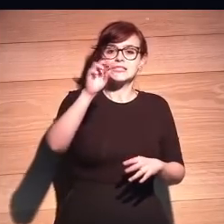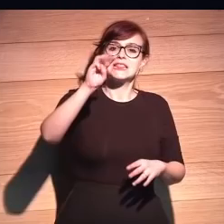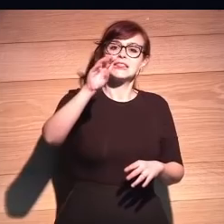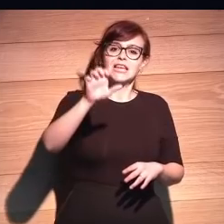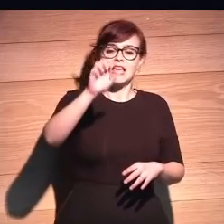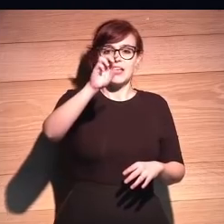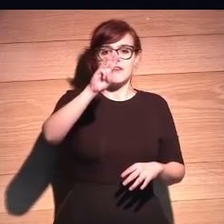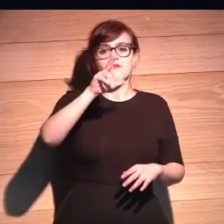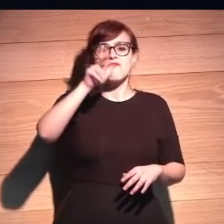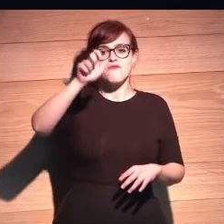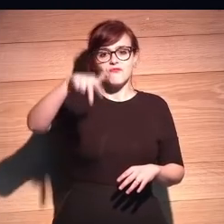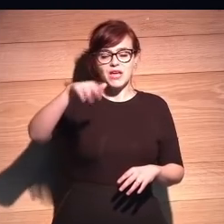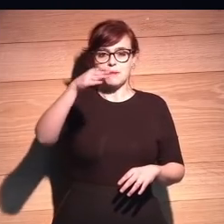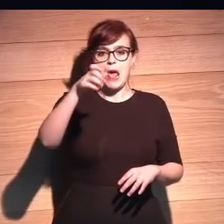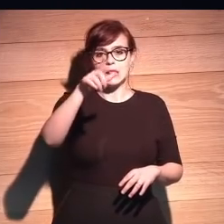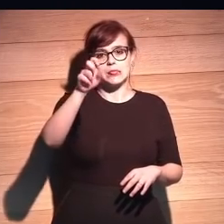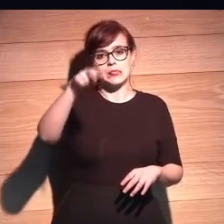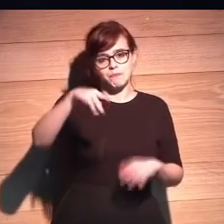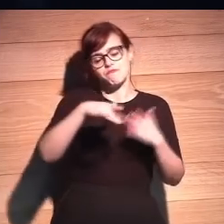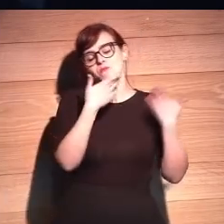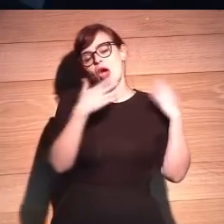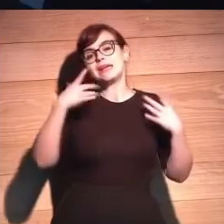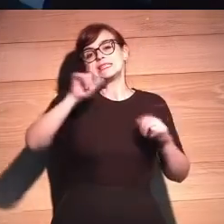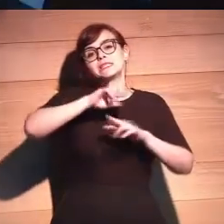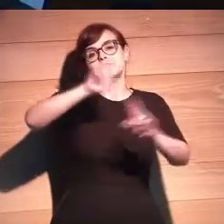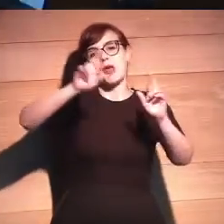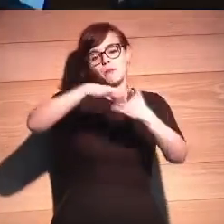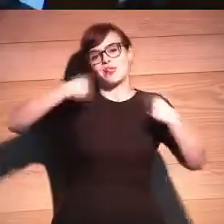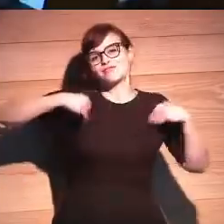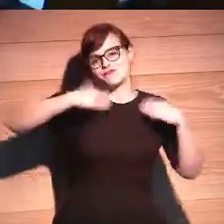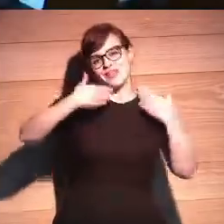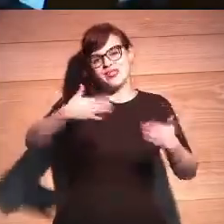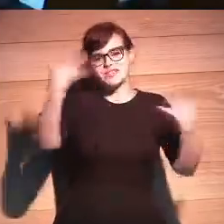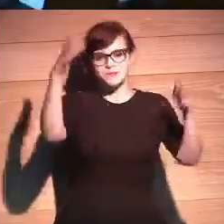con Susana y con José Ignacio y espero que lo disfrutéis. Gracias. Gracias.